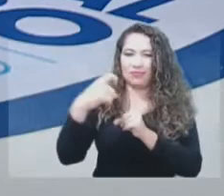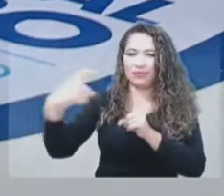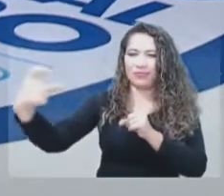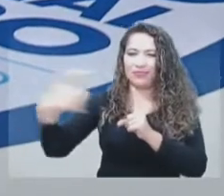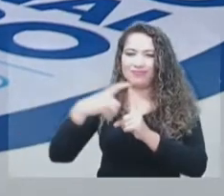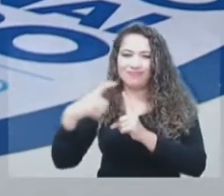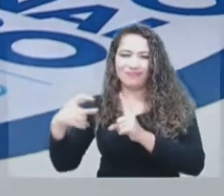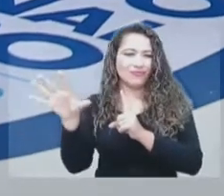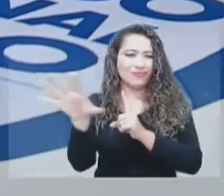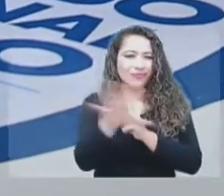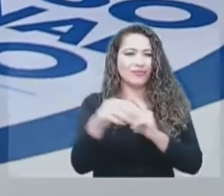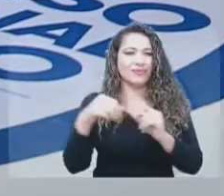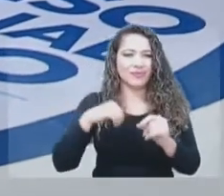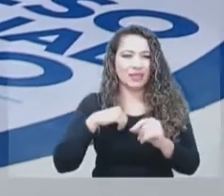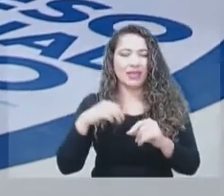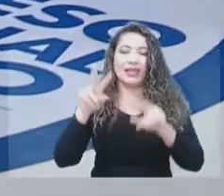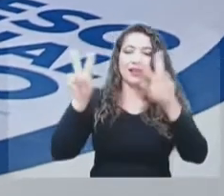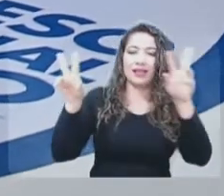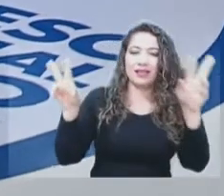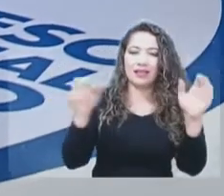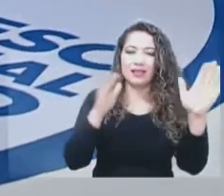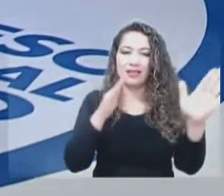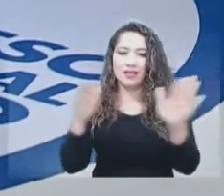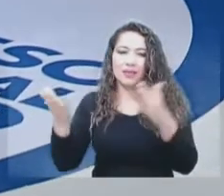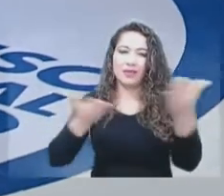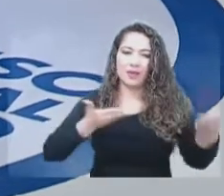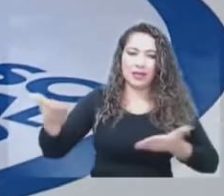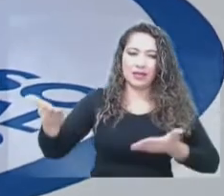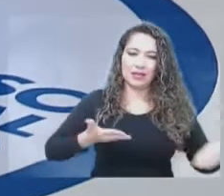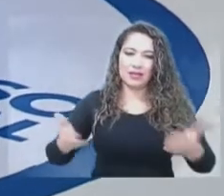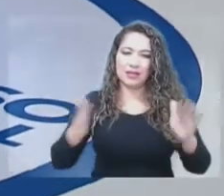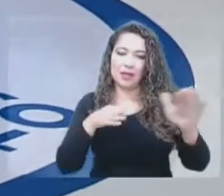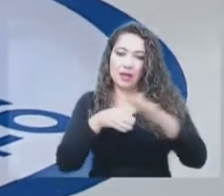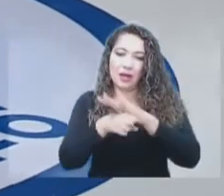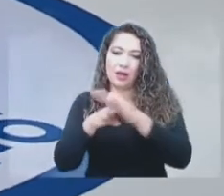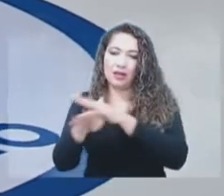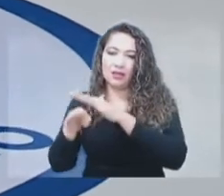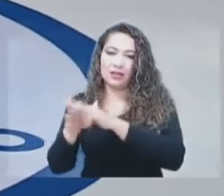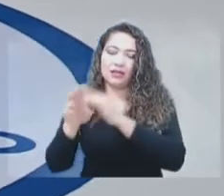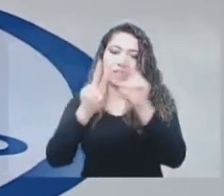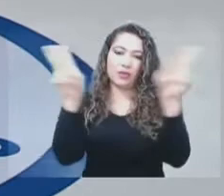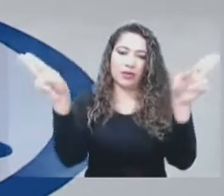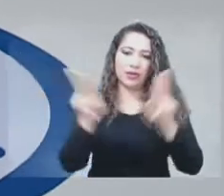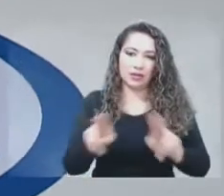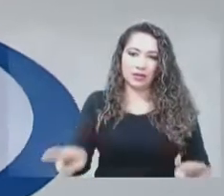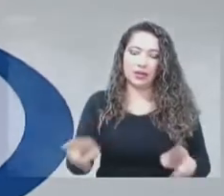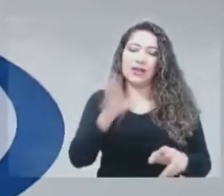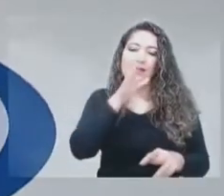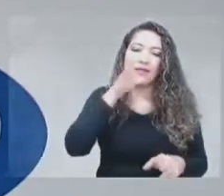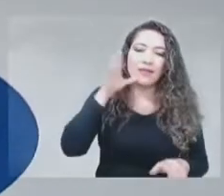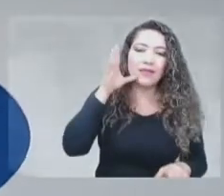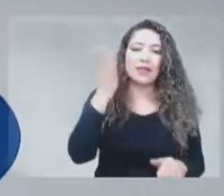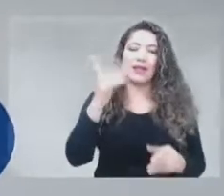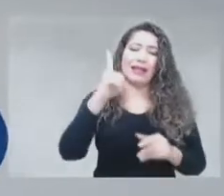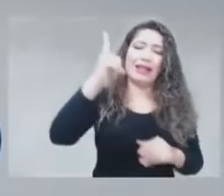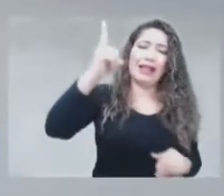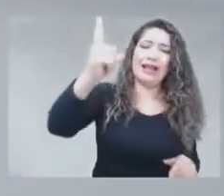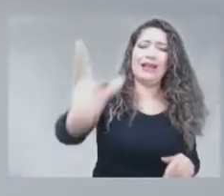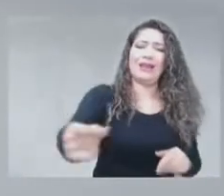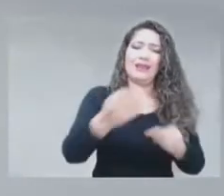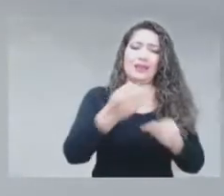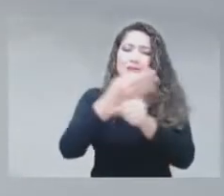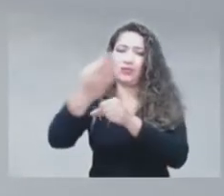asociados al servicio de acceso a Internet en zonas rurales, en zonas alejadas, donde por motivos de,